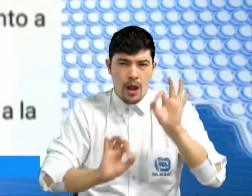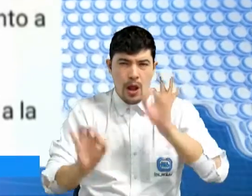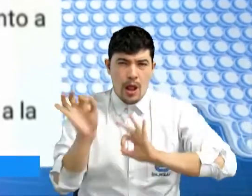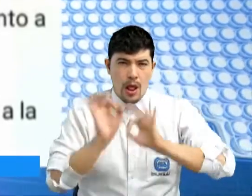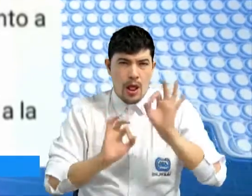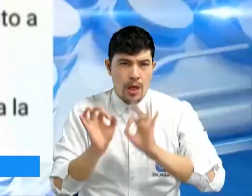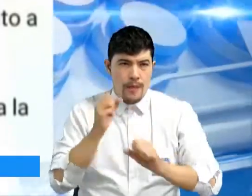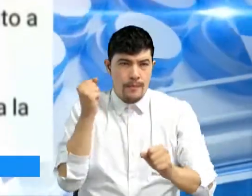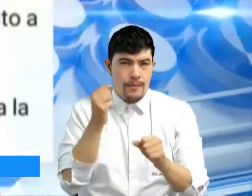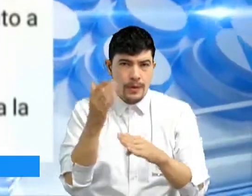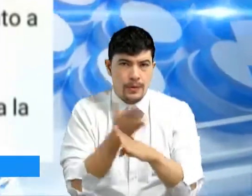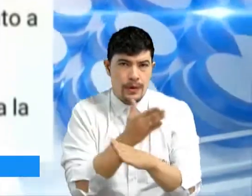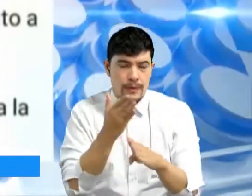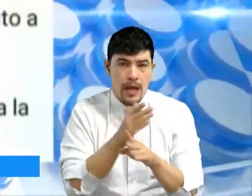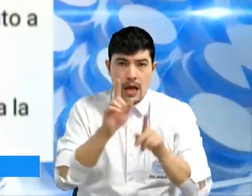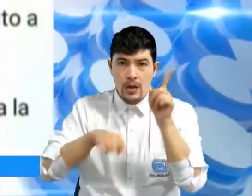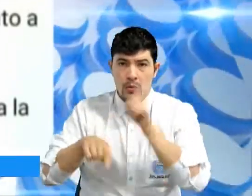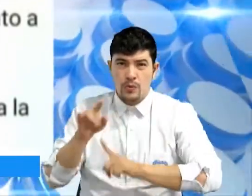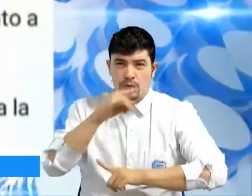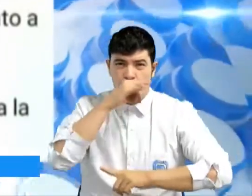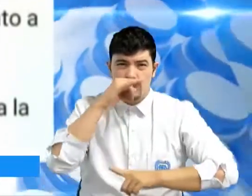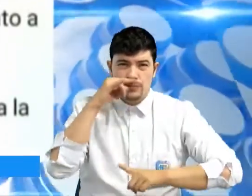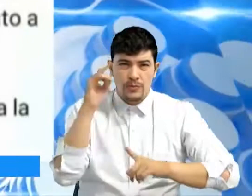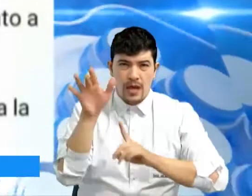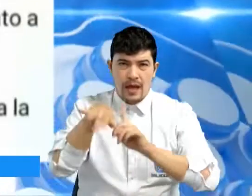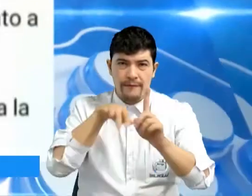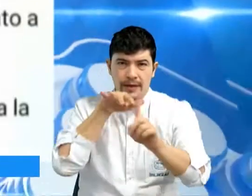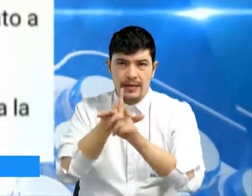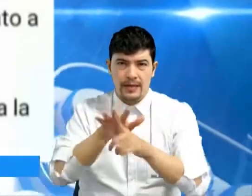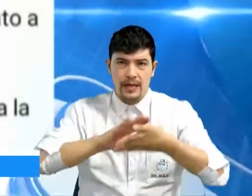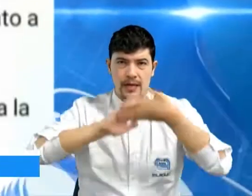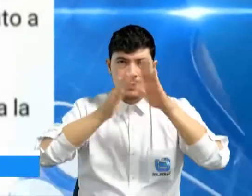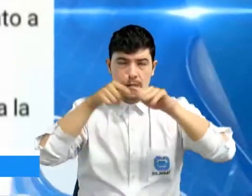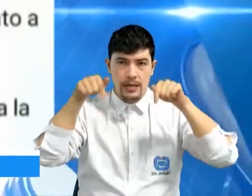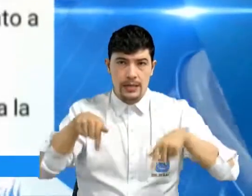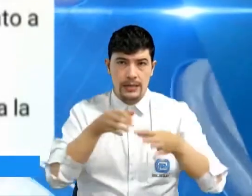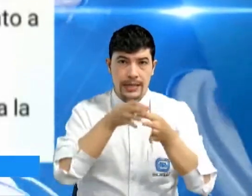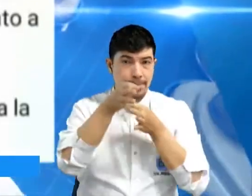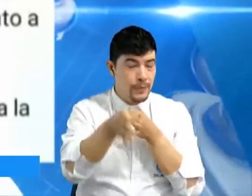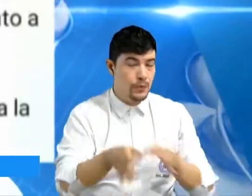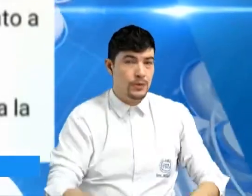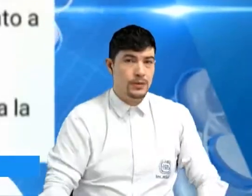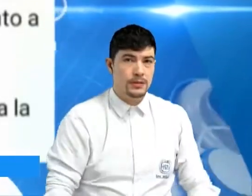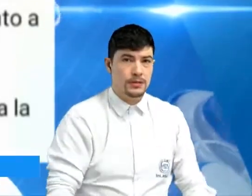olores ofensivos, que continúan afectando a la población de nuestro municipio.